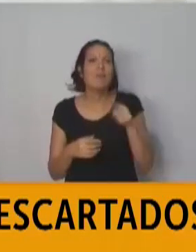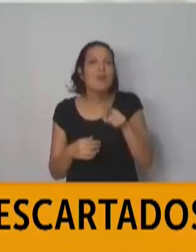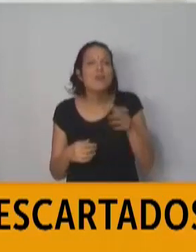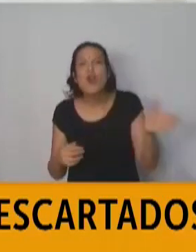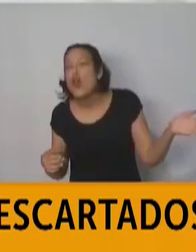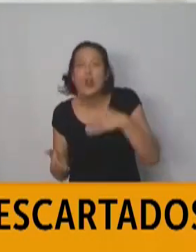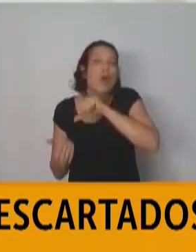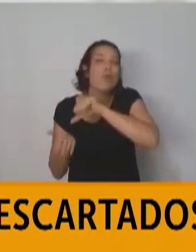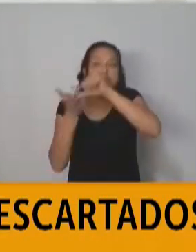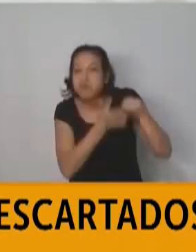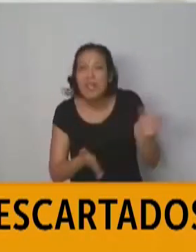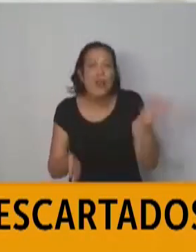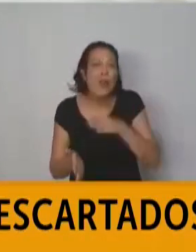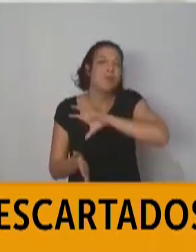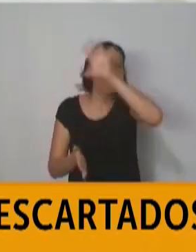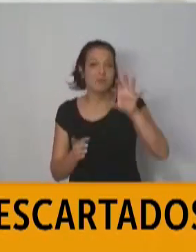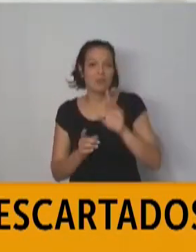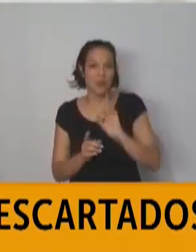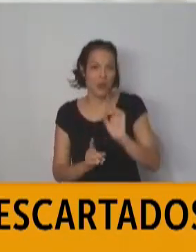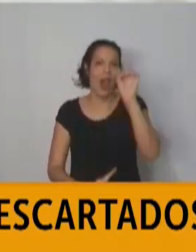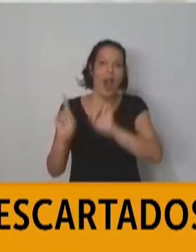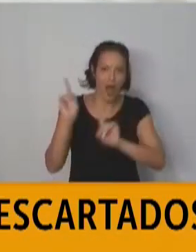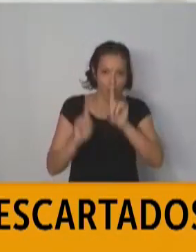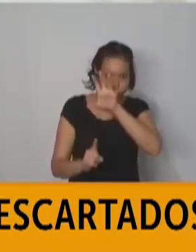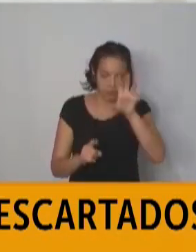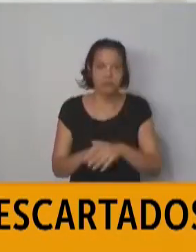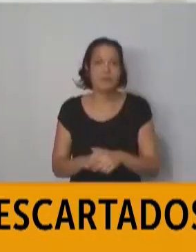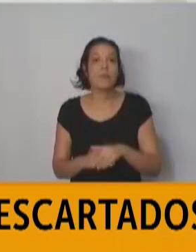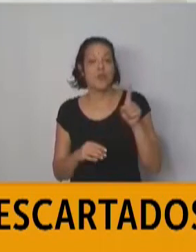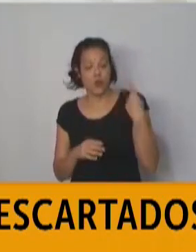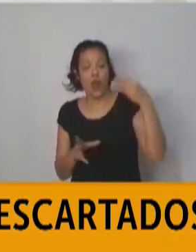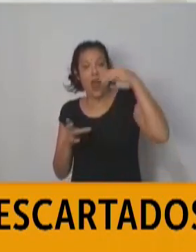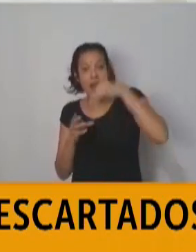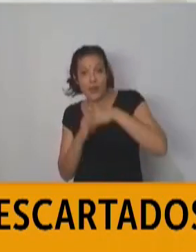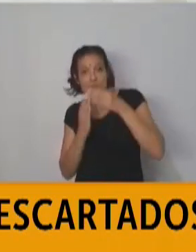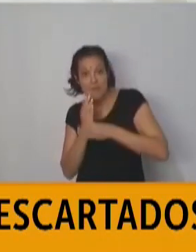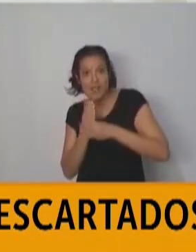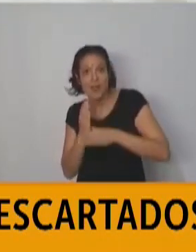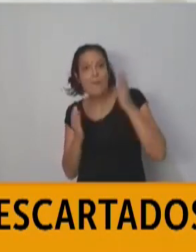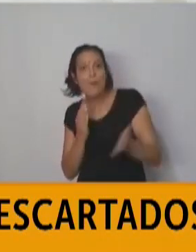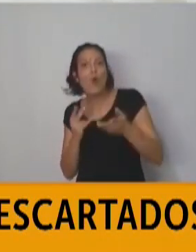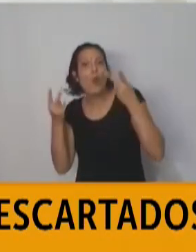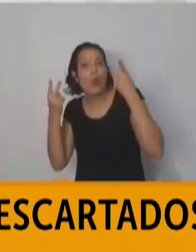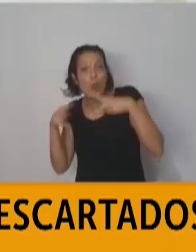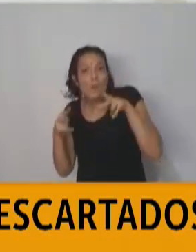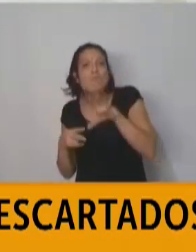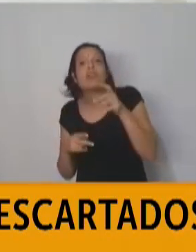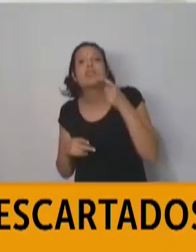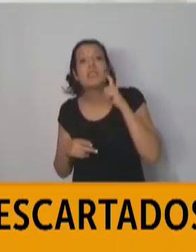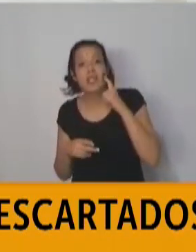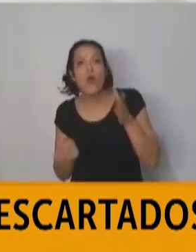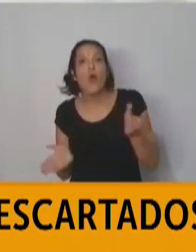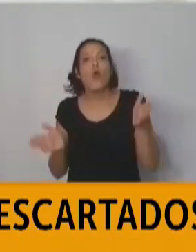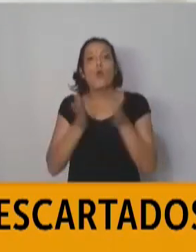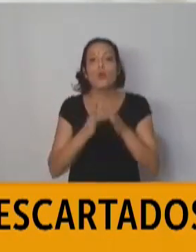y a todas las provincias. No obstante, nosotros desde el Ministerio de Producción y Turismo de la provincia, junto con